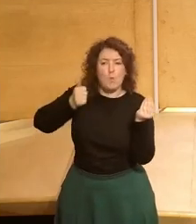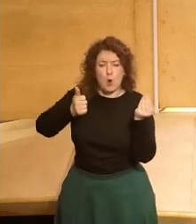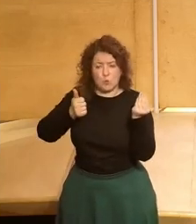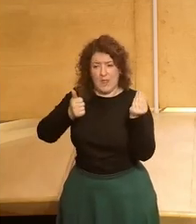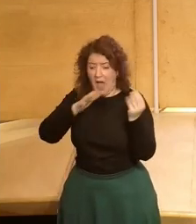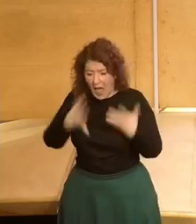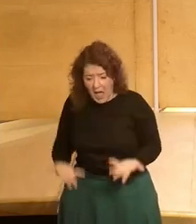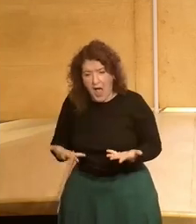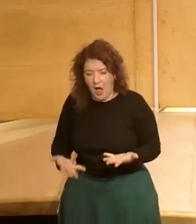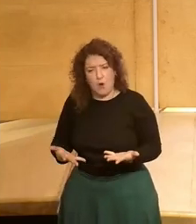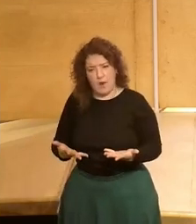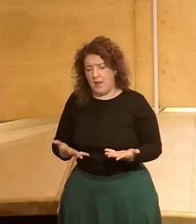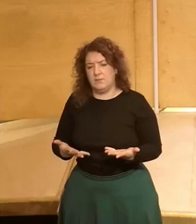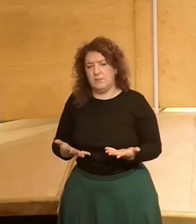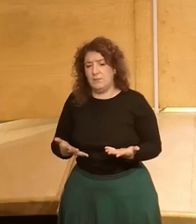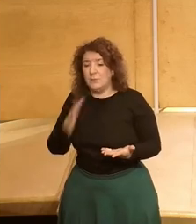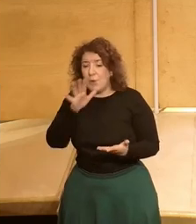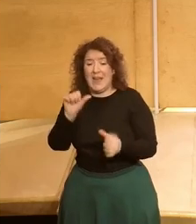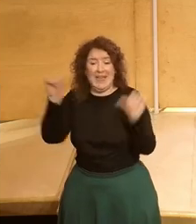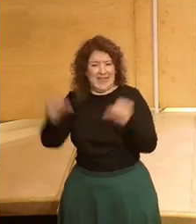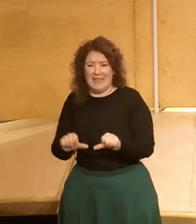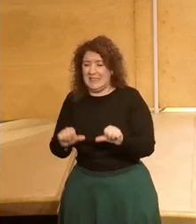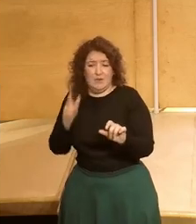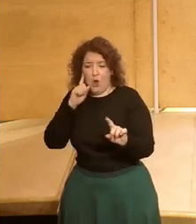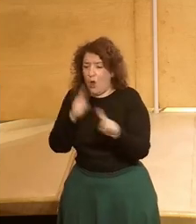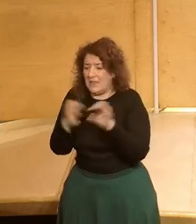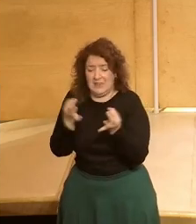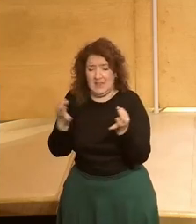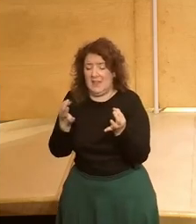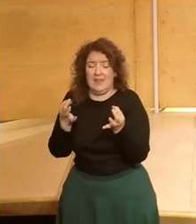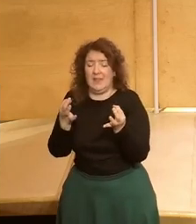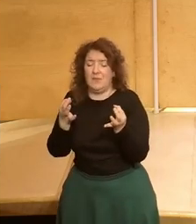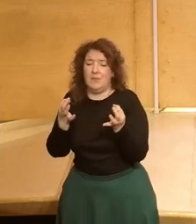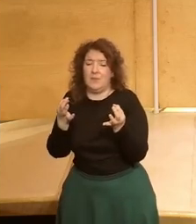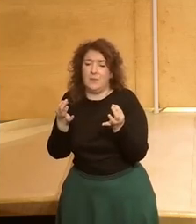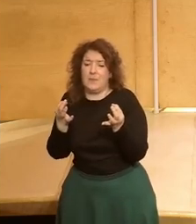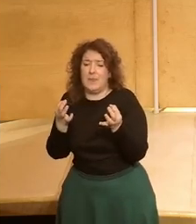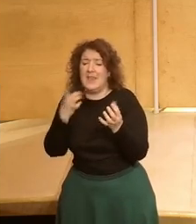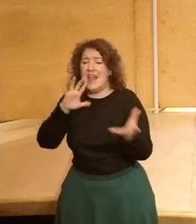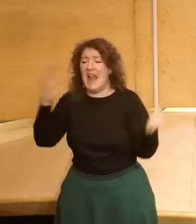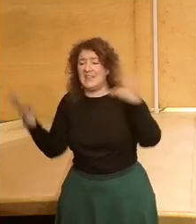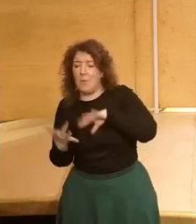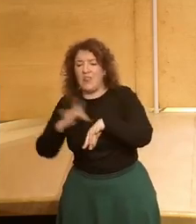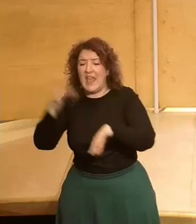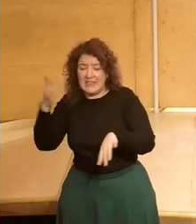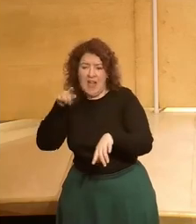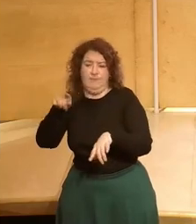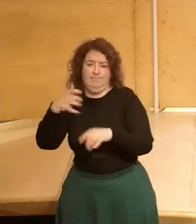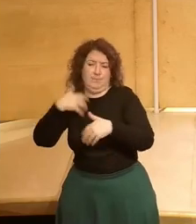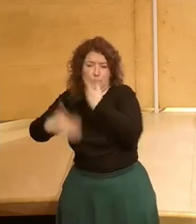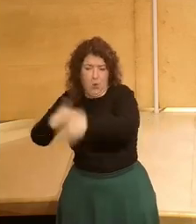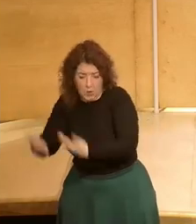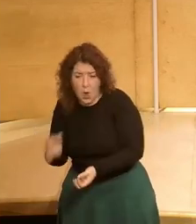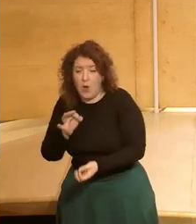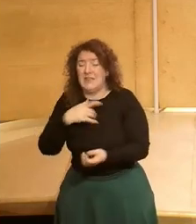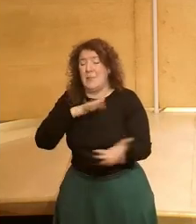nos presenta porque ahora mismo la salida de la crisis se basa en motores del crecimiento en la transformación digital y en la transformación